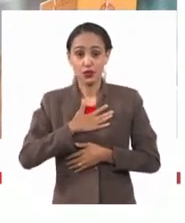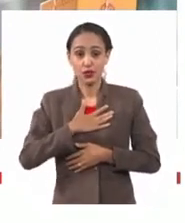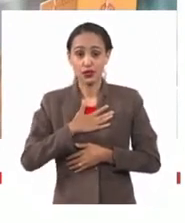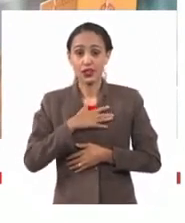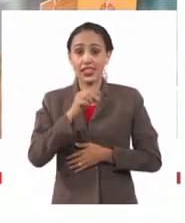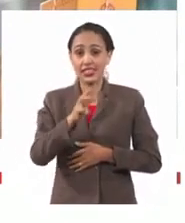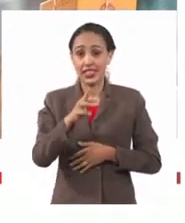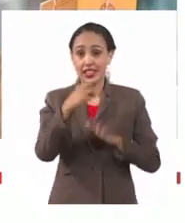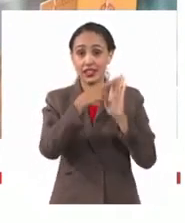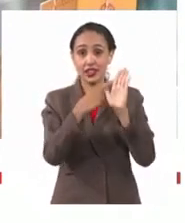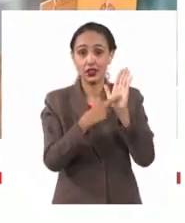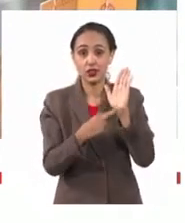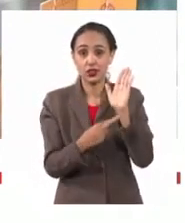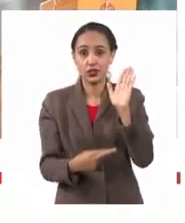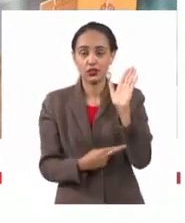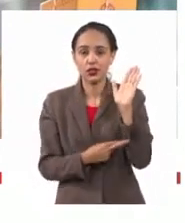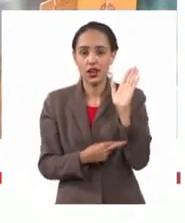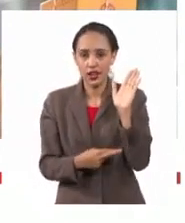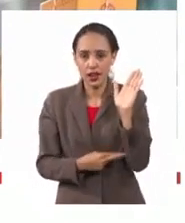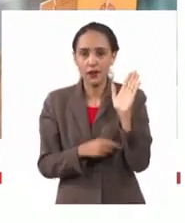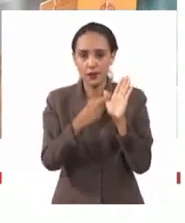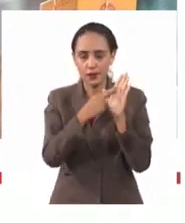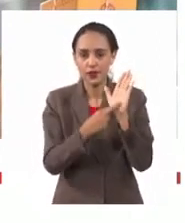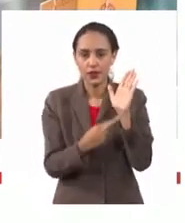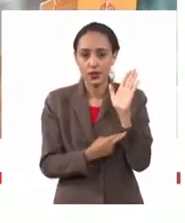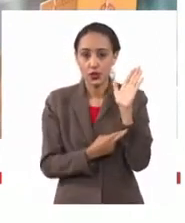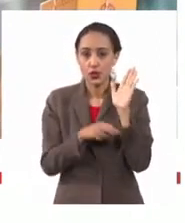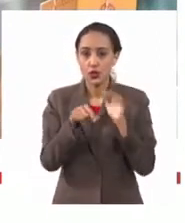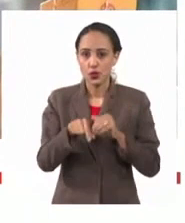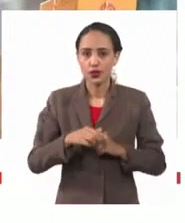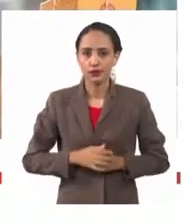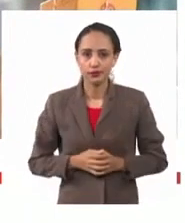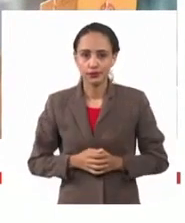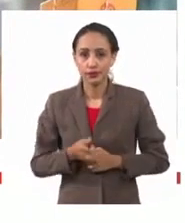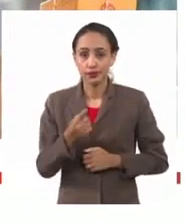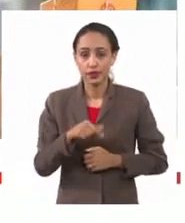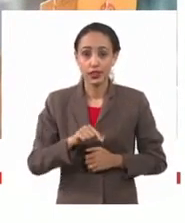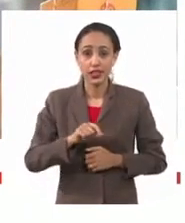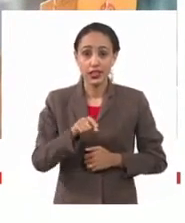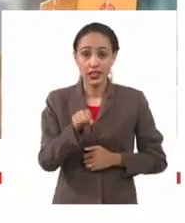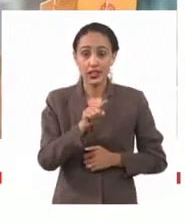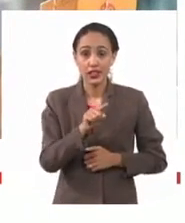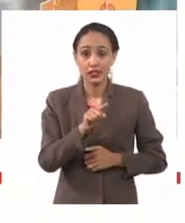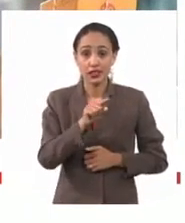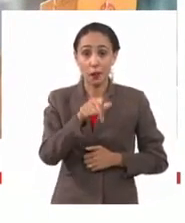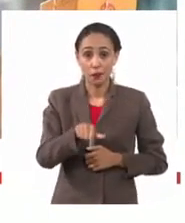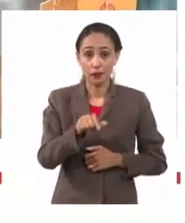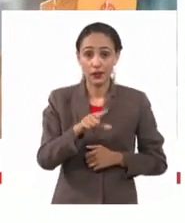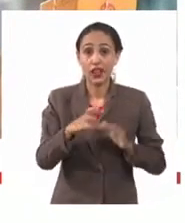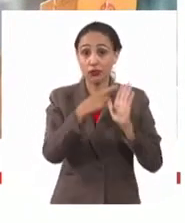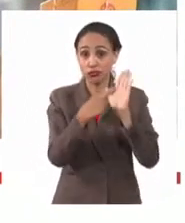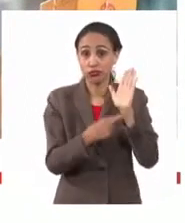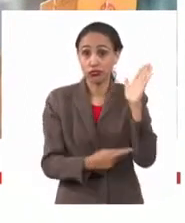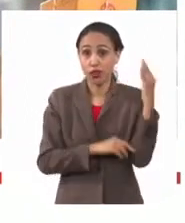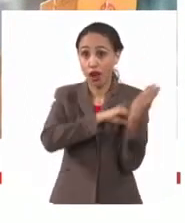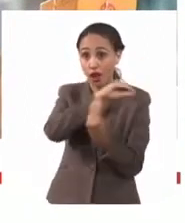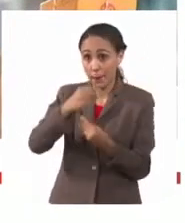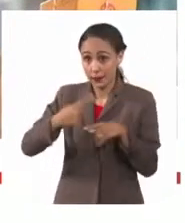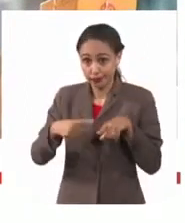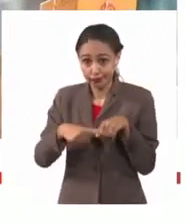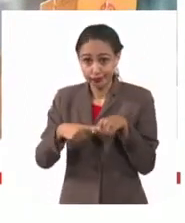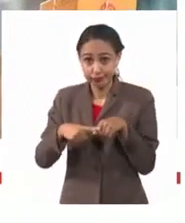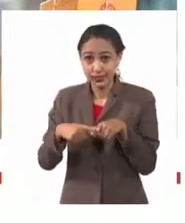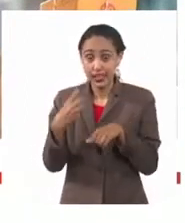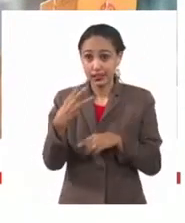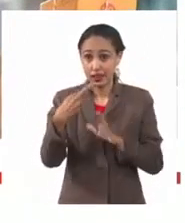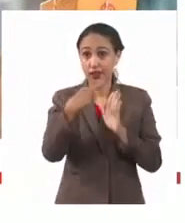entran en vigor el 15 de agosto. Lunes 15 de agosto. Entramos en vigor. Después, la Ministra explicó